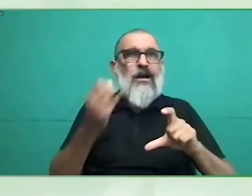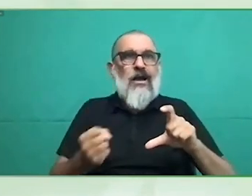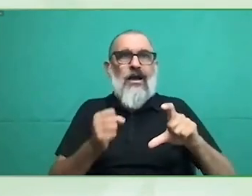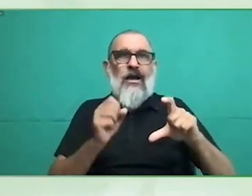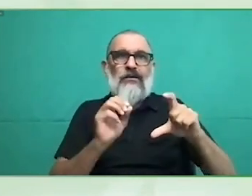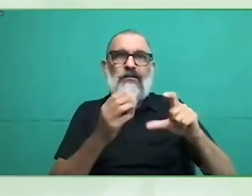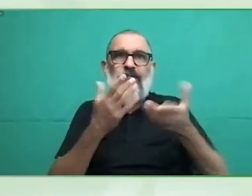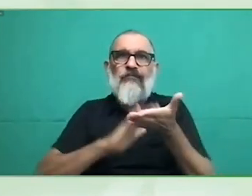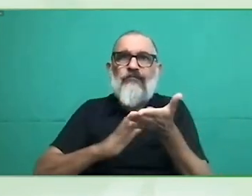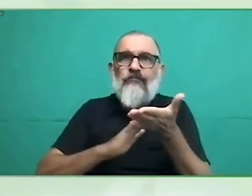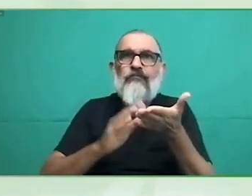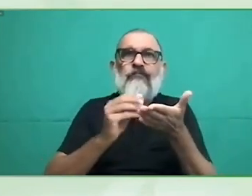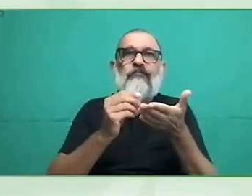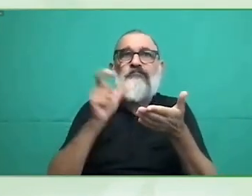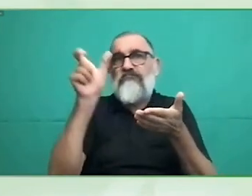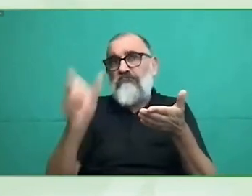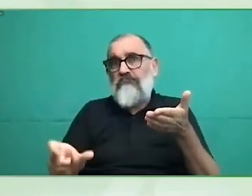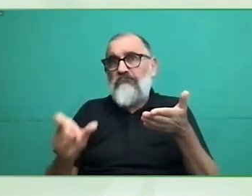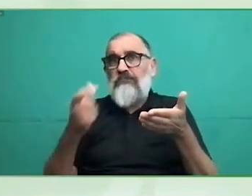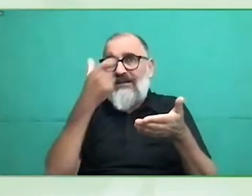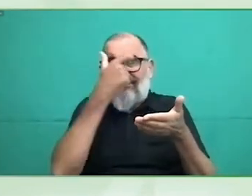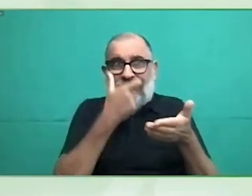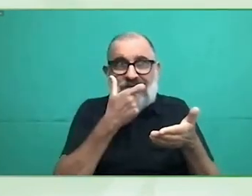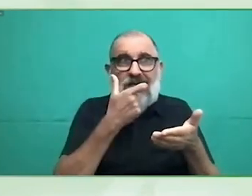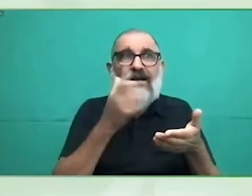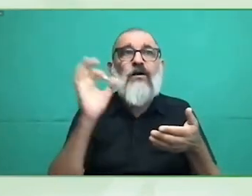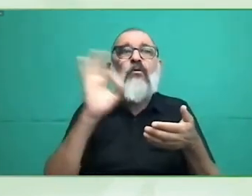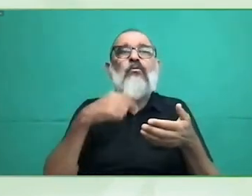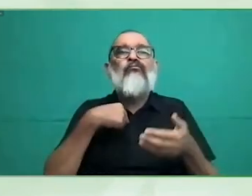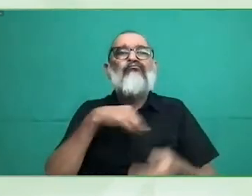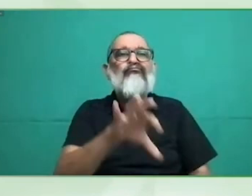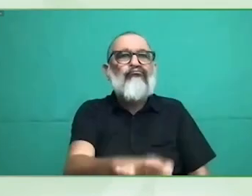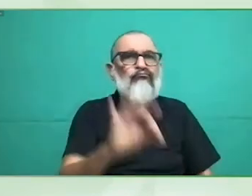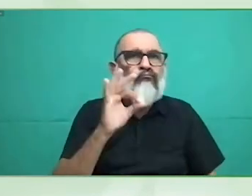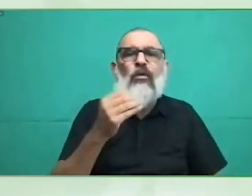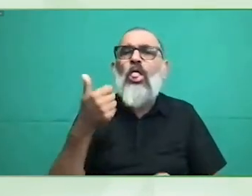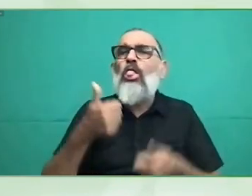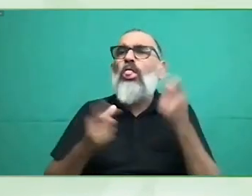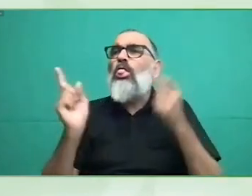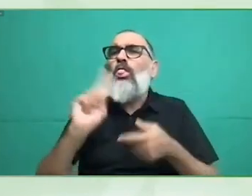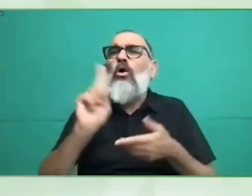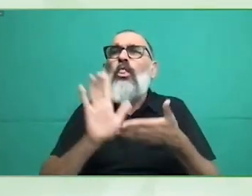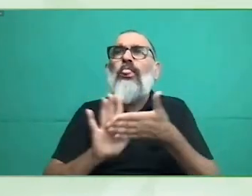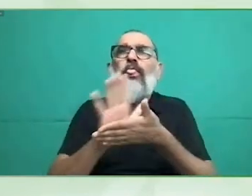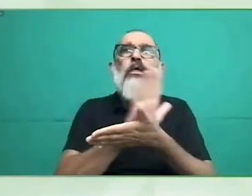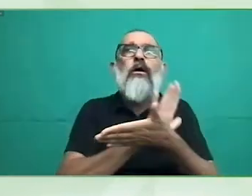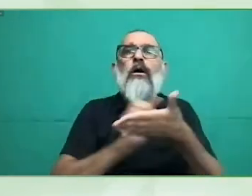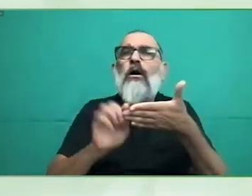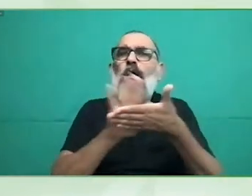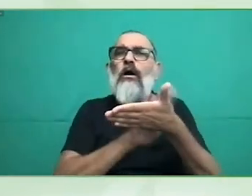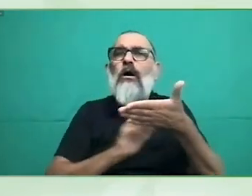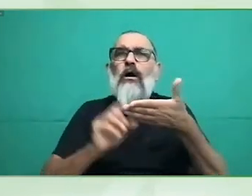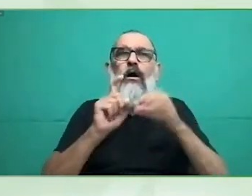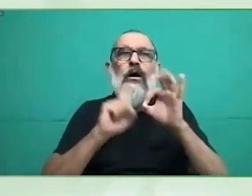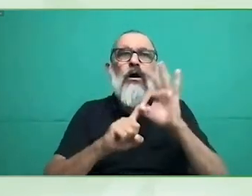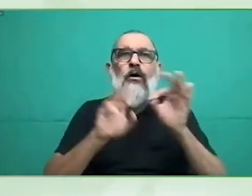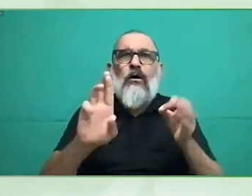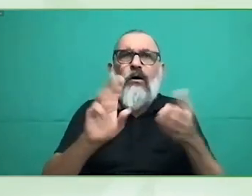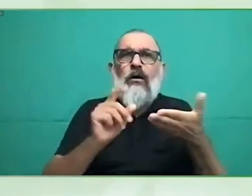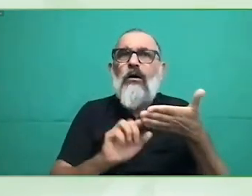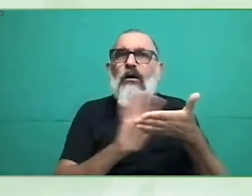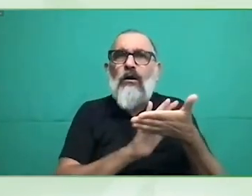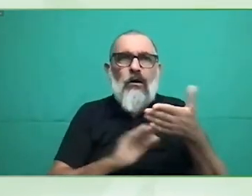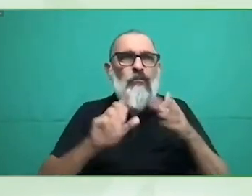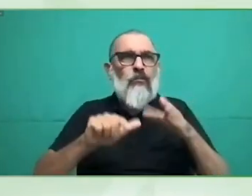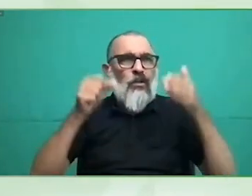deficiencia visual grave sino que también pues lo puede utilizar cualquier otra persona que en cualquier momento lo